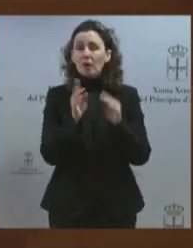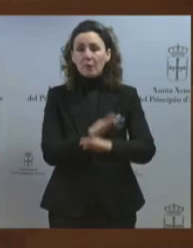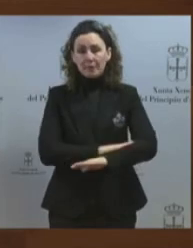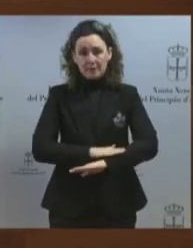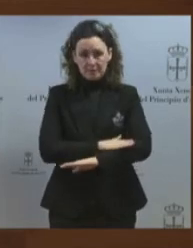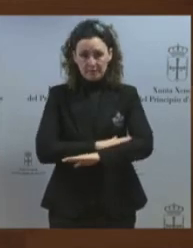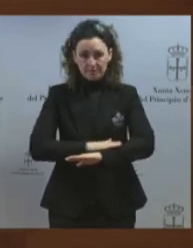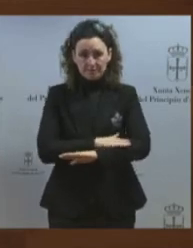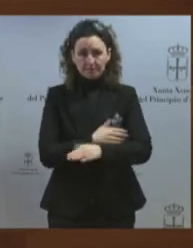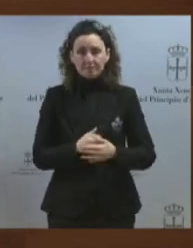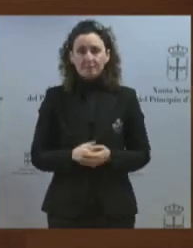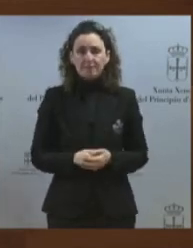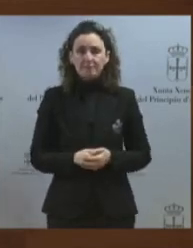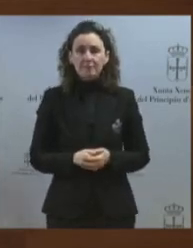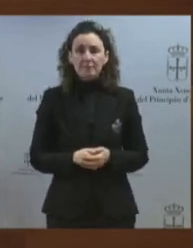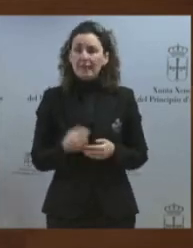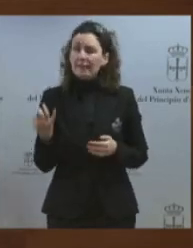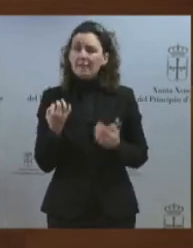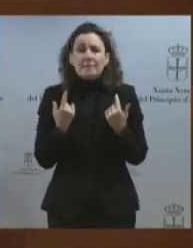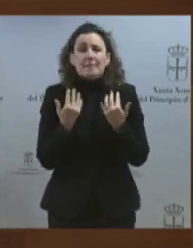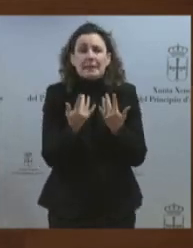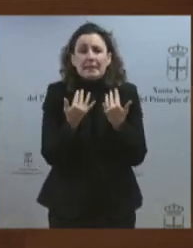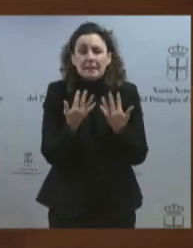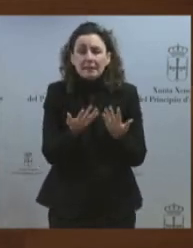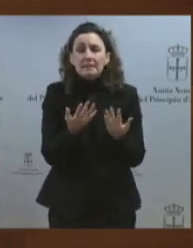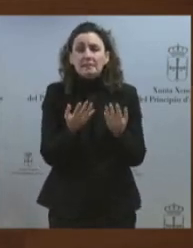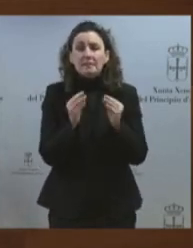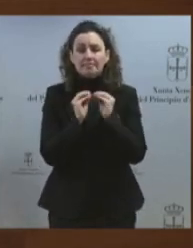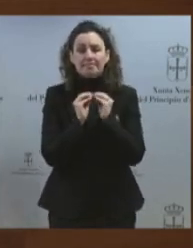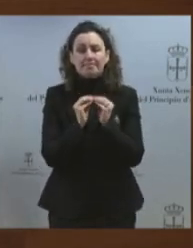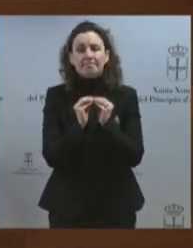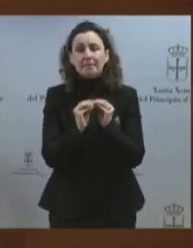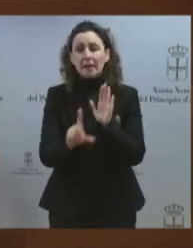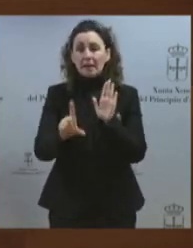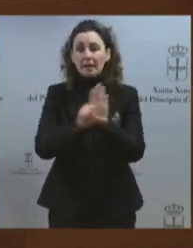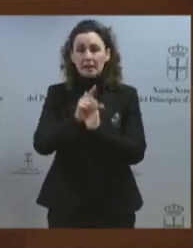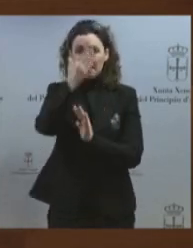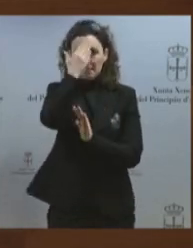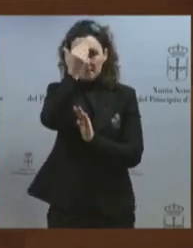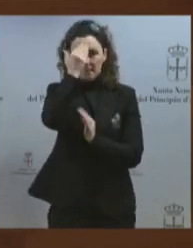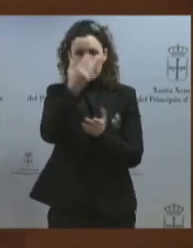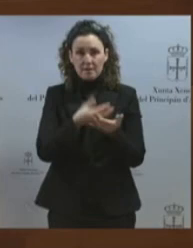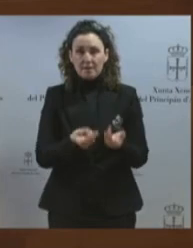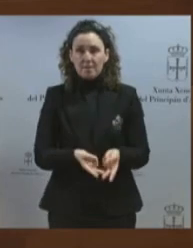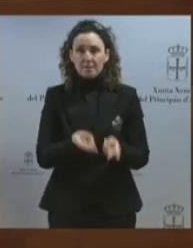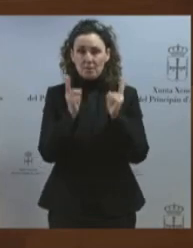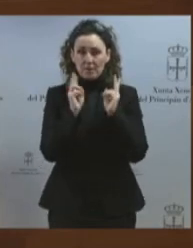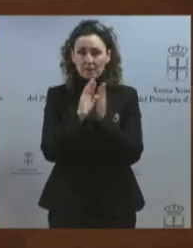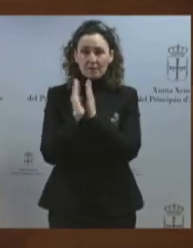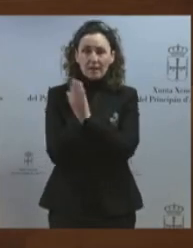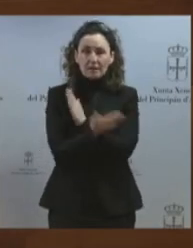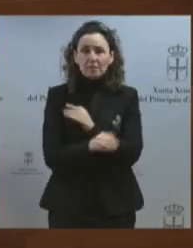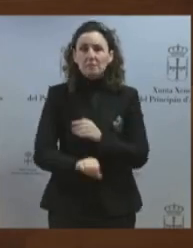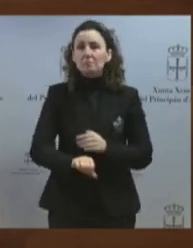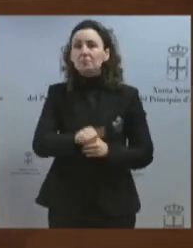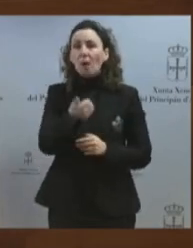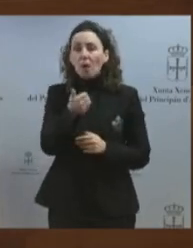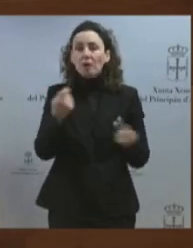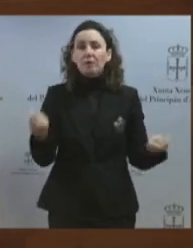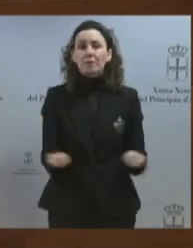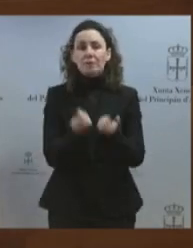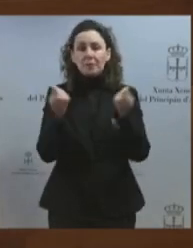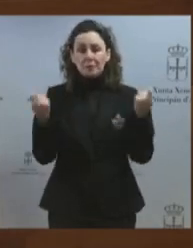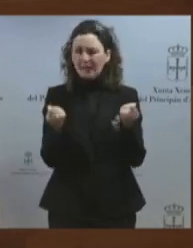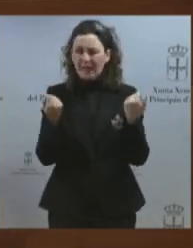desarrollo de la ley asturiana de memoria democrática mediante la aprobación y publicación inmediata de su reglamento